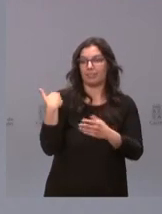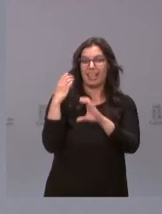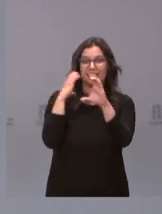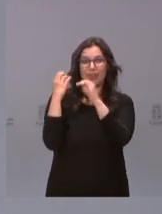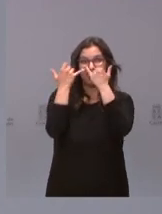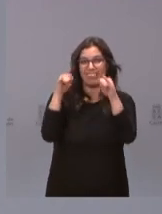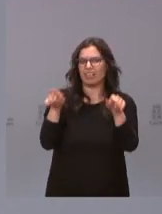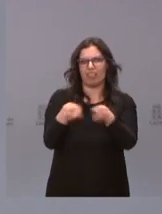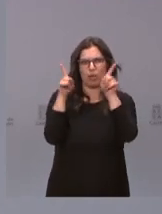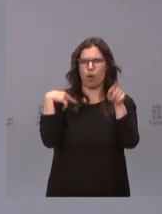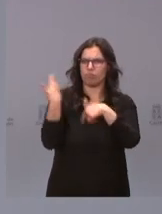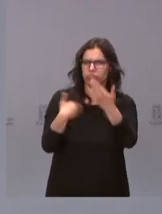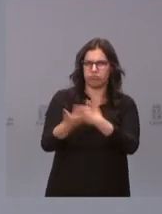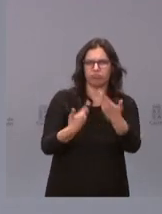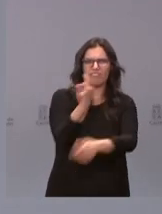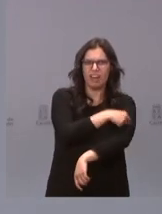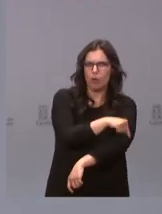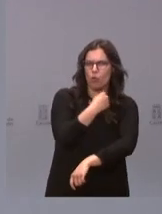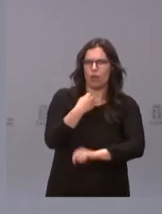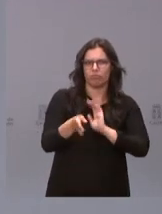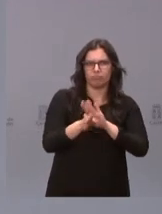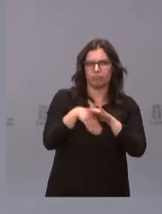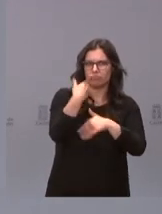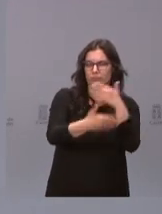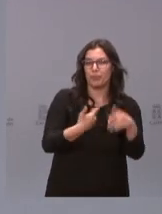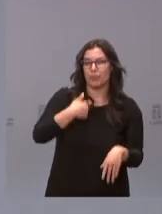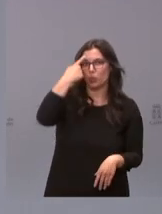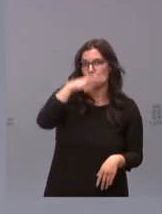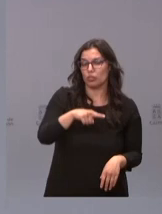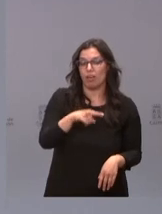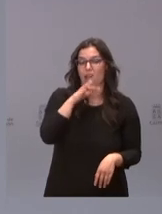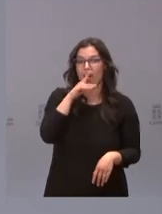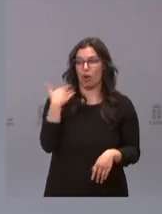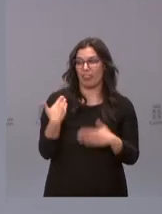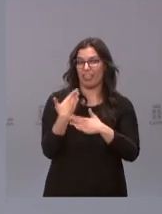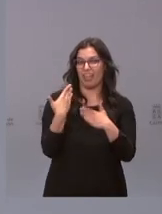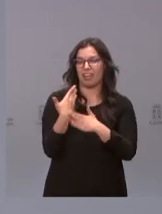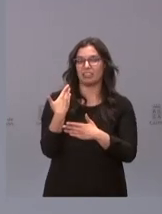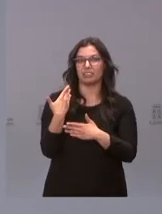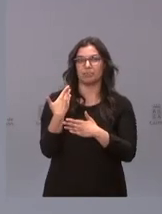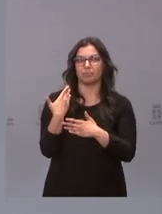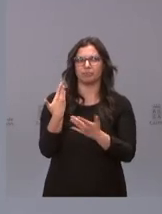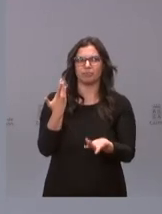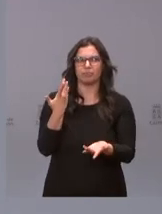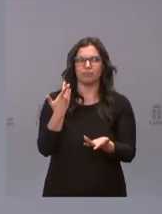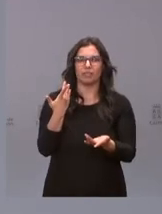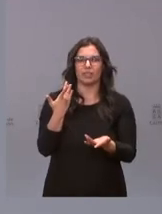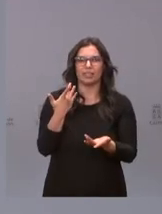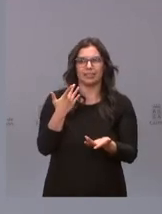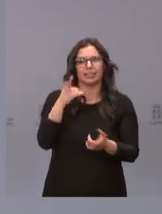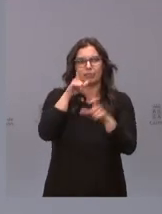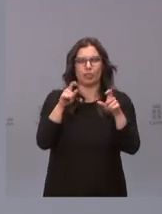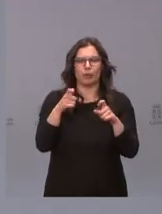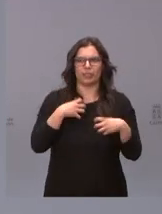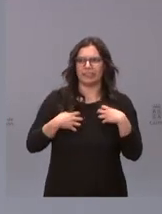seguido vacunando y sé que hay en estos últimos días más ansiedad de lo normal,